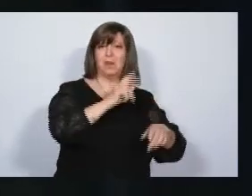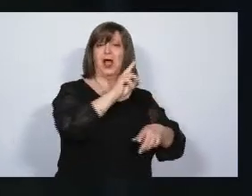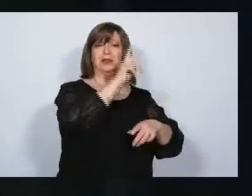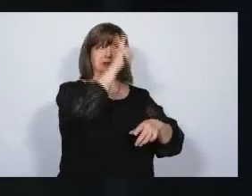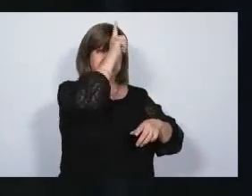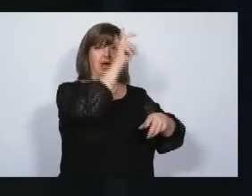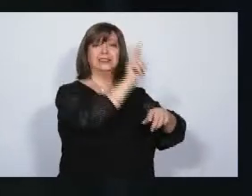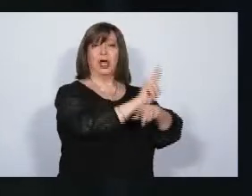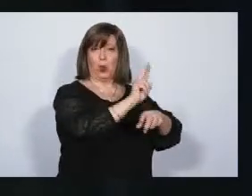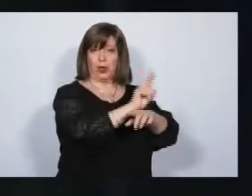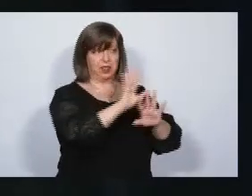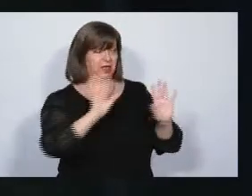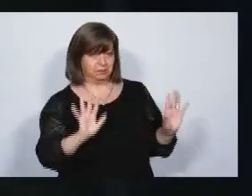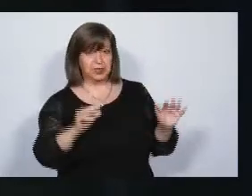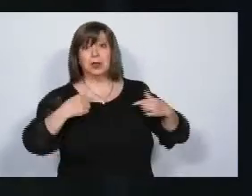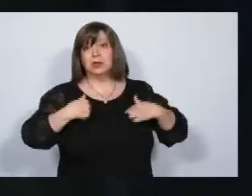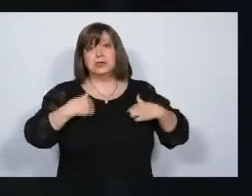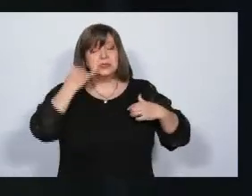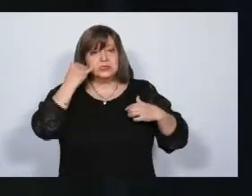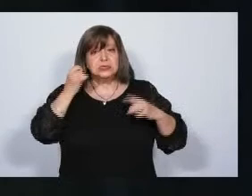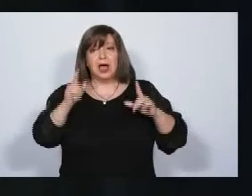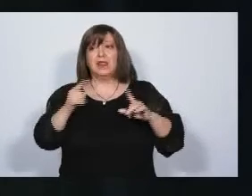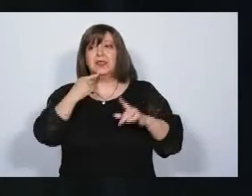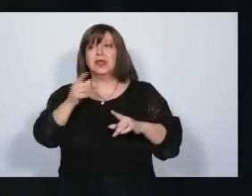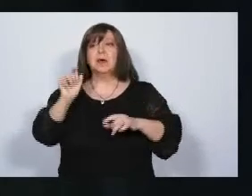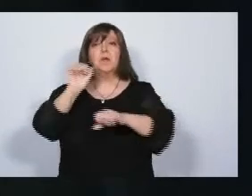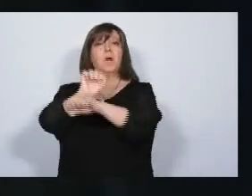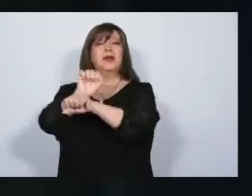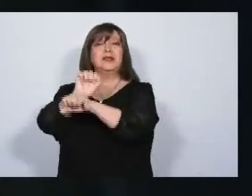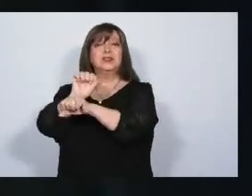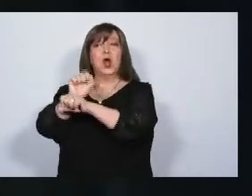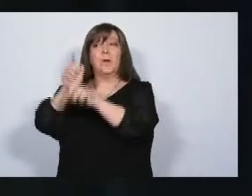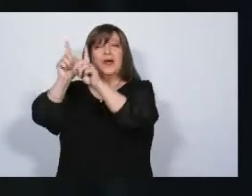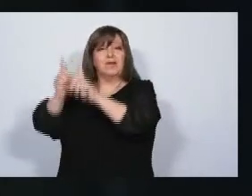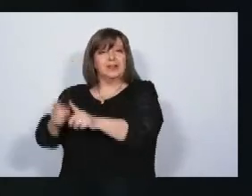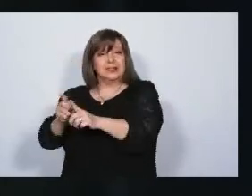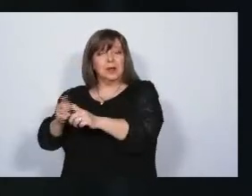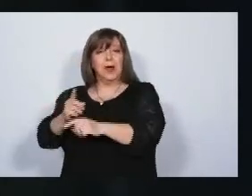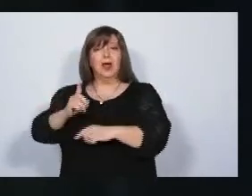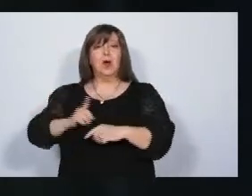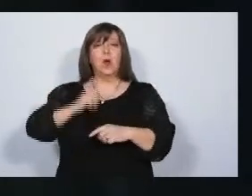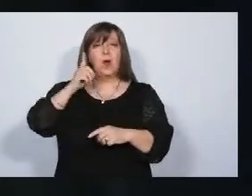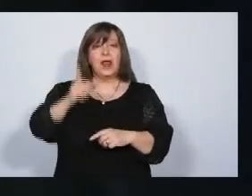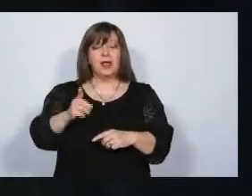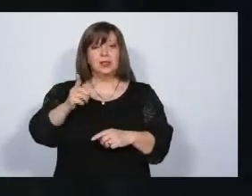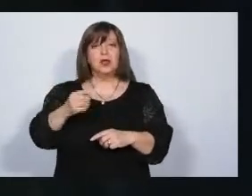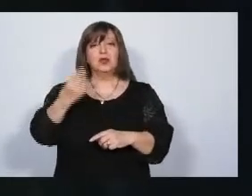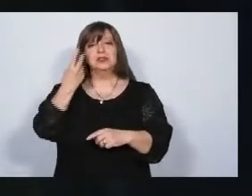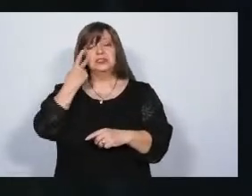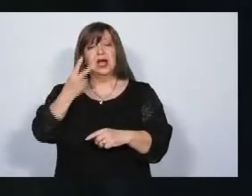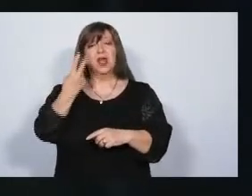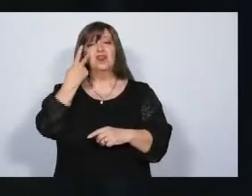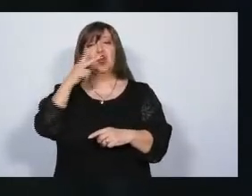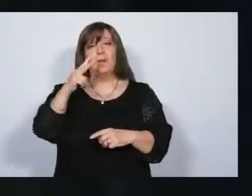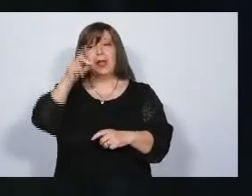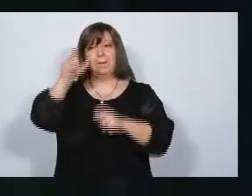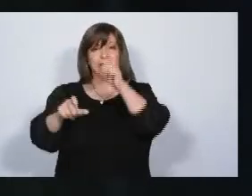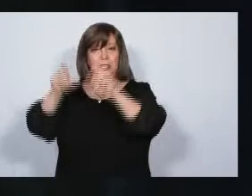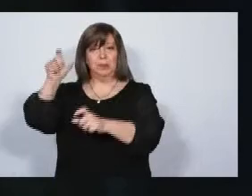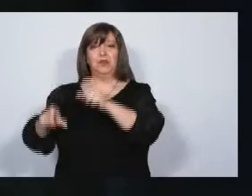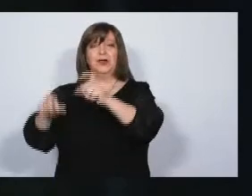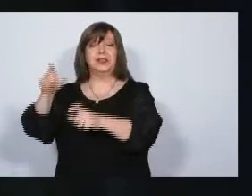Incorporamos y regulamos mejor la prisión preventiva. En un solo año metimos presos a 2.000 personas,